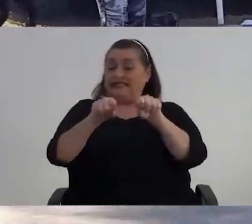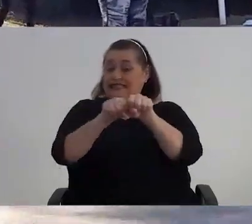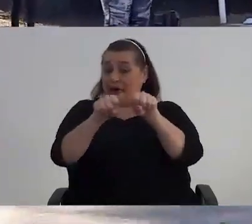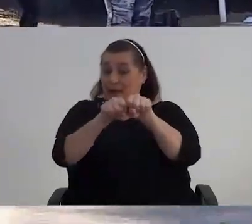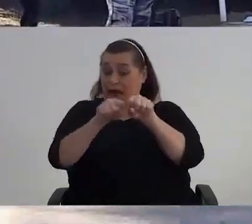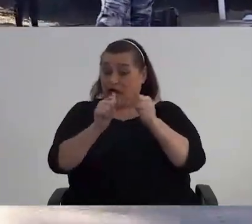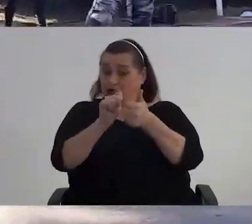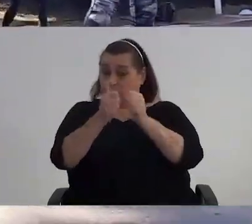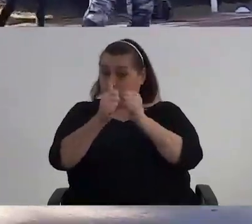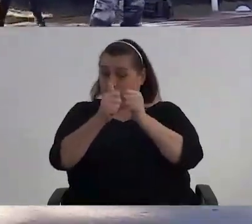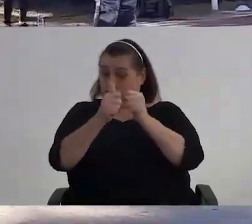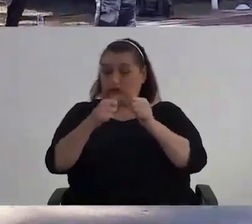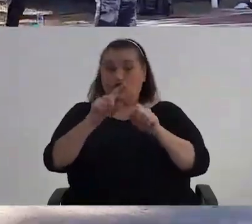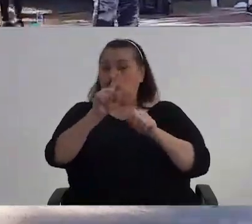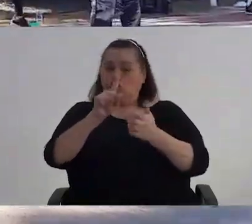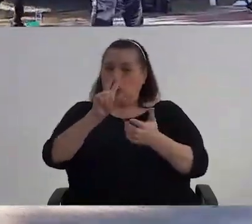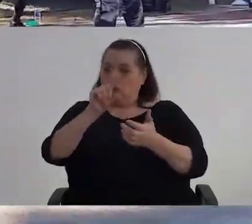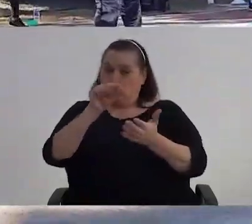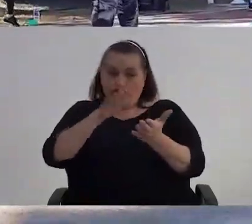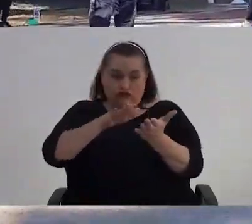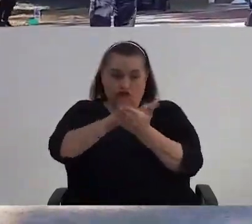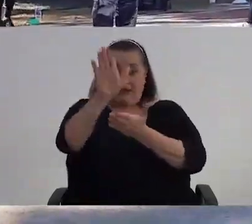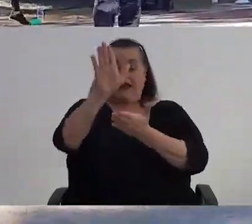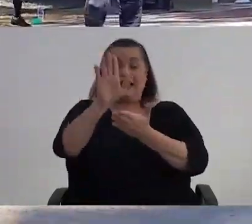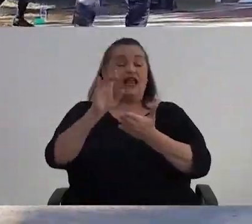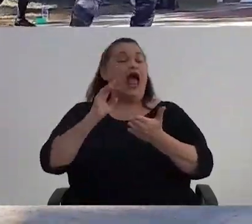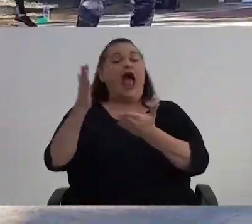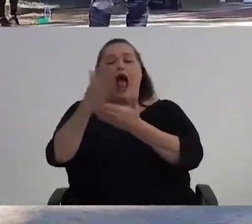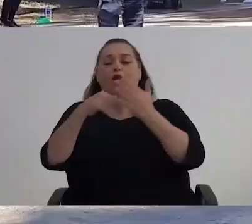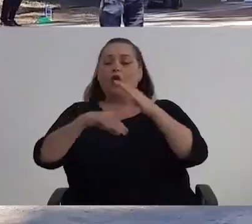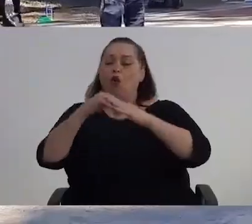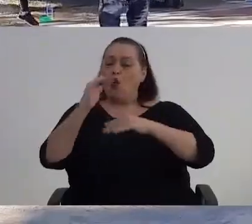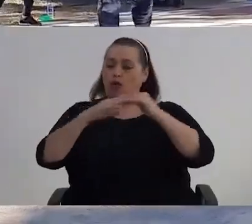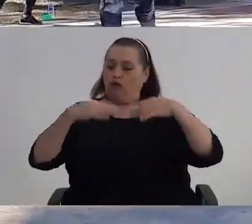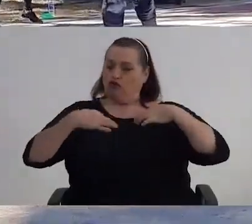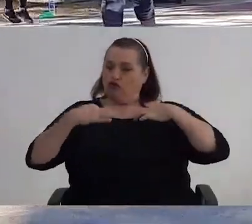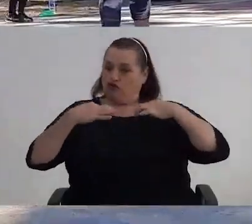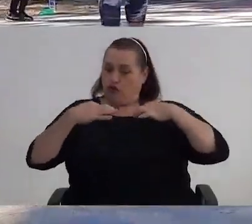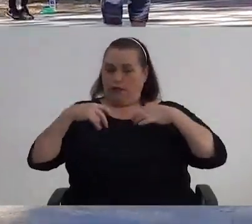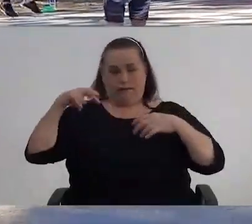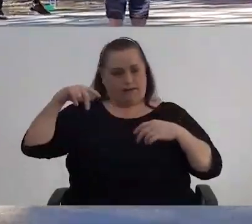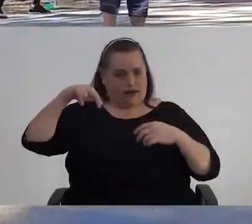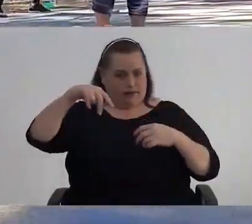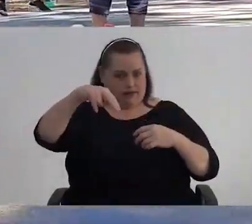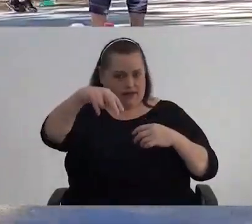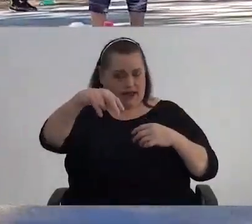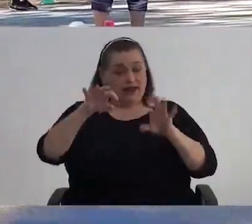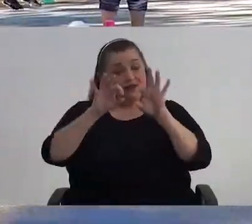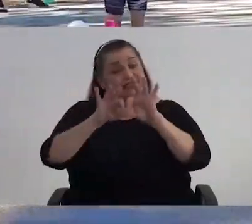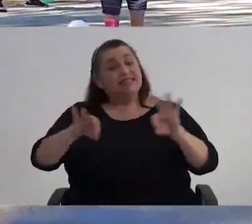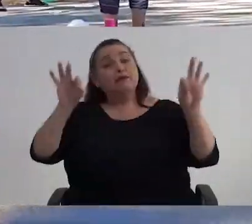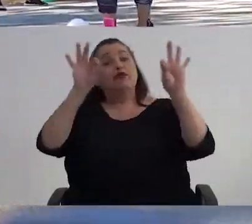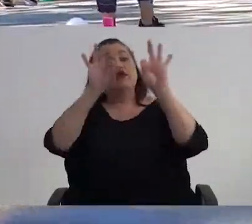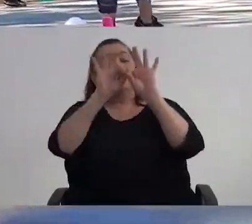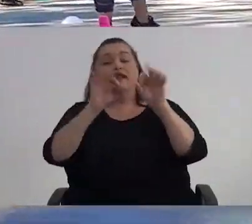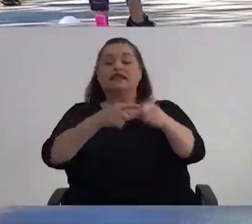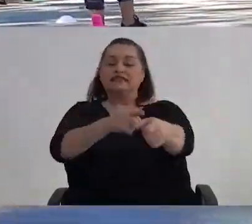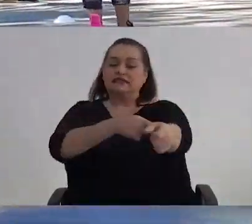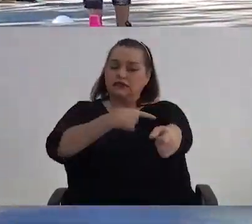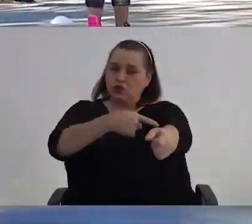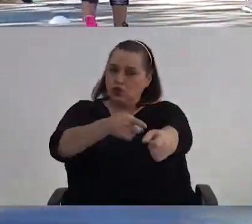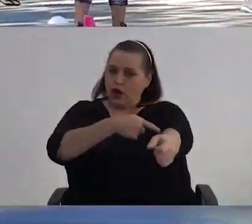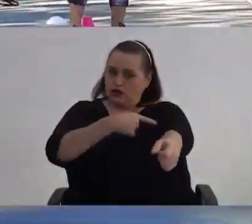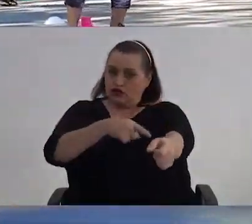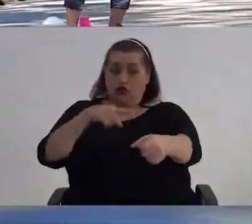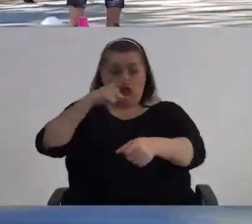resbale Un buen equipo Un busito algo cómodo Para salir a caminar Este Porque es importante Por la circulación